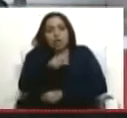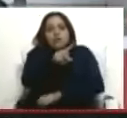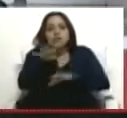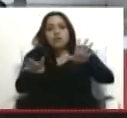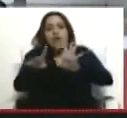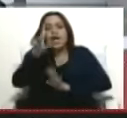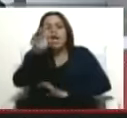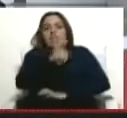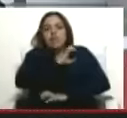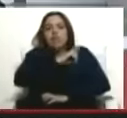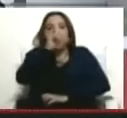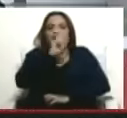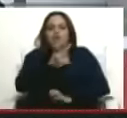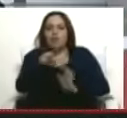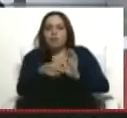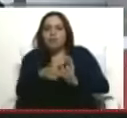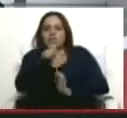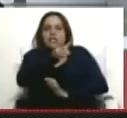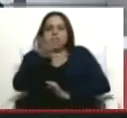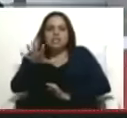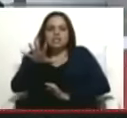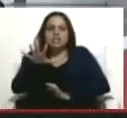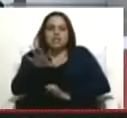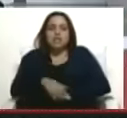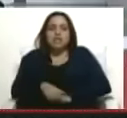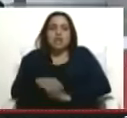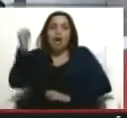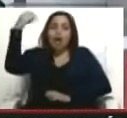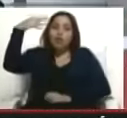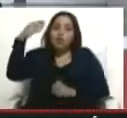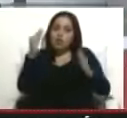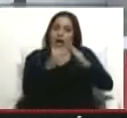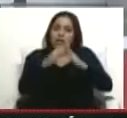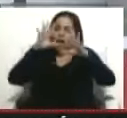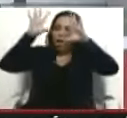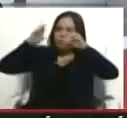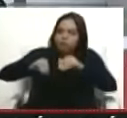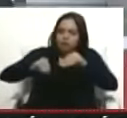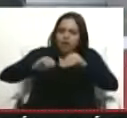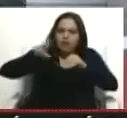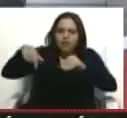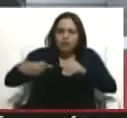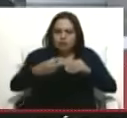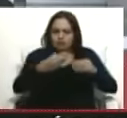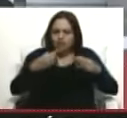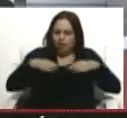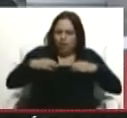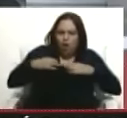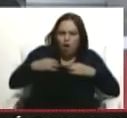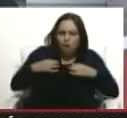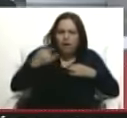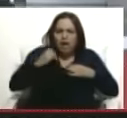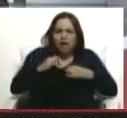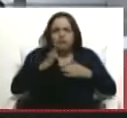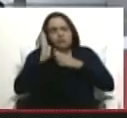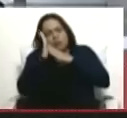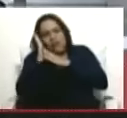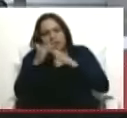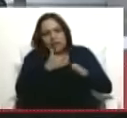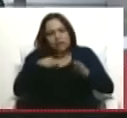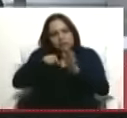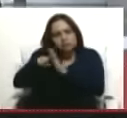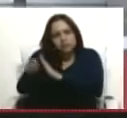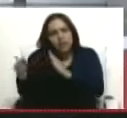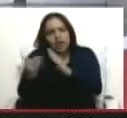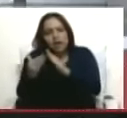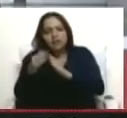se le va la luz a la casa en el apartamento de Cancerbero, él se viene con una muda de ropa para dormir ese día allí,